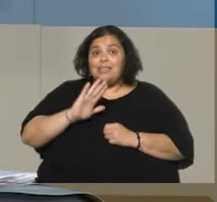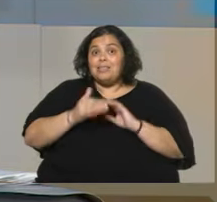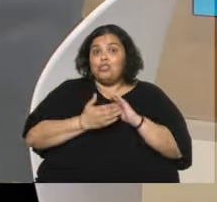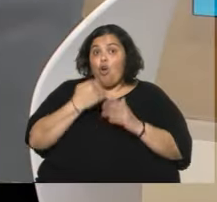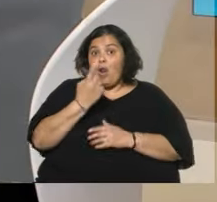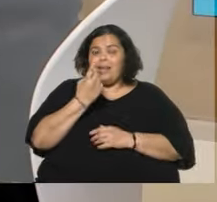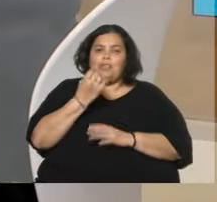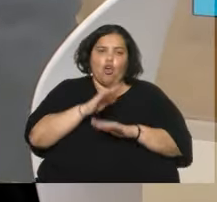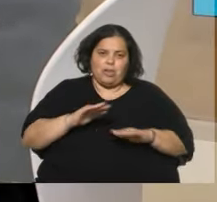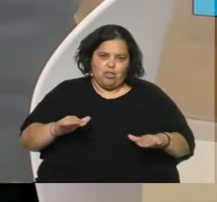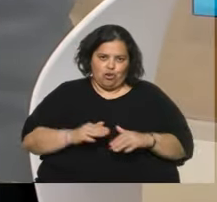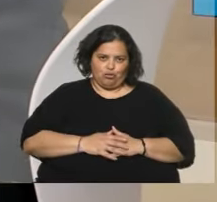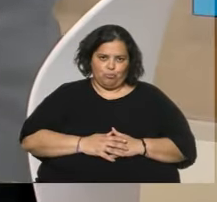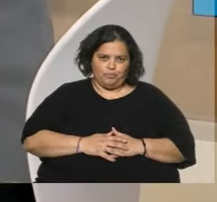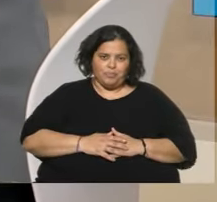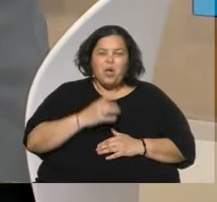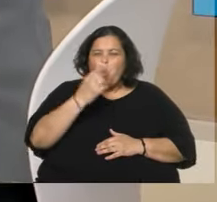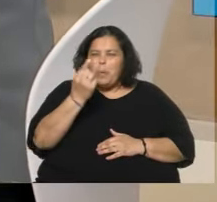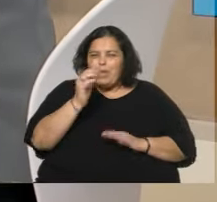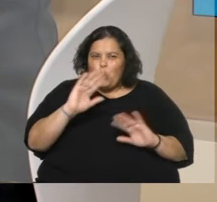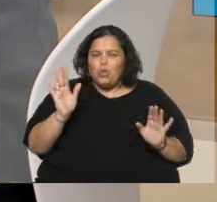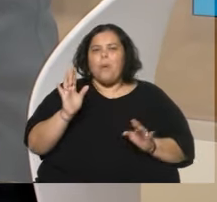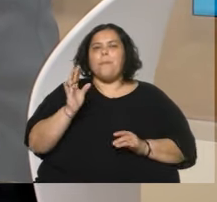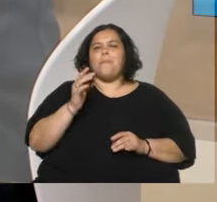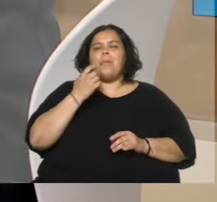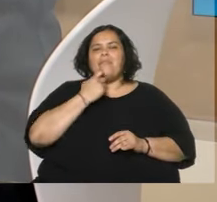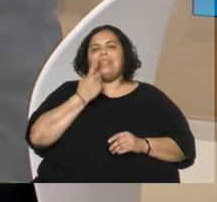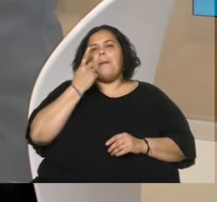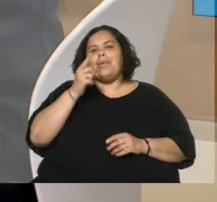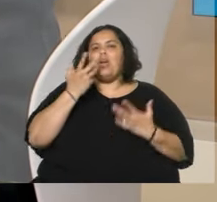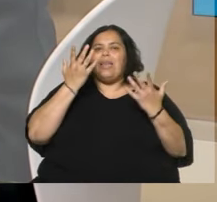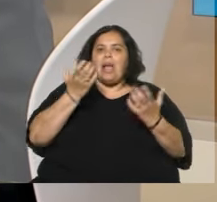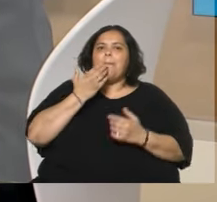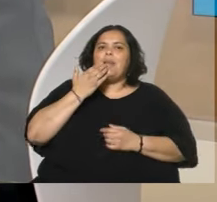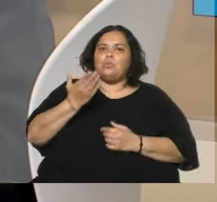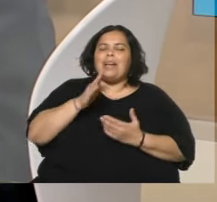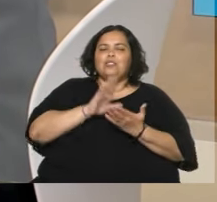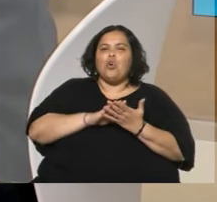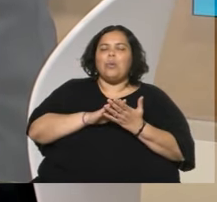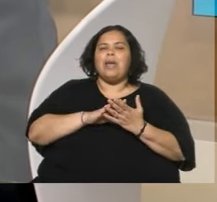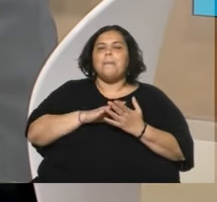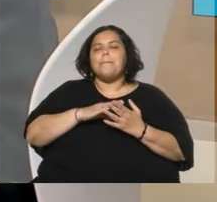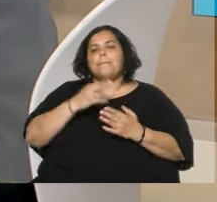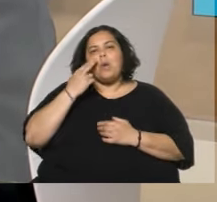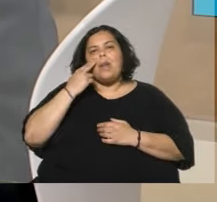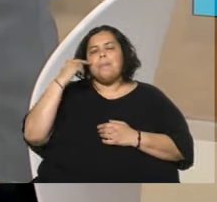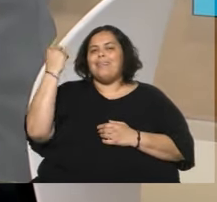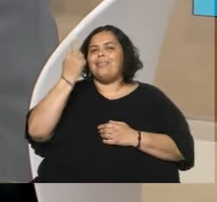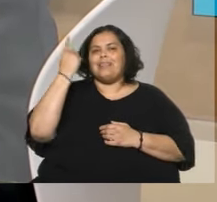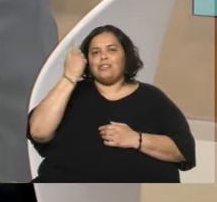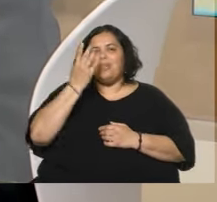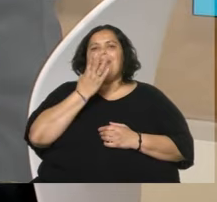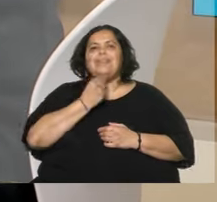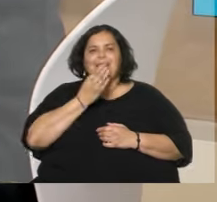Luztenberg, me queda un minuto nada más, pero no quería dejar de preguntarle sobre este conflicto internacional que hay entre Israel y